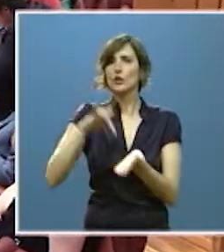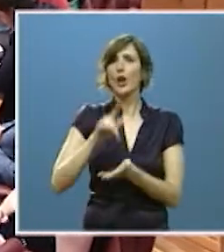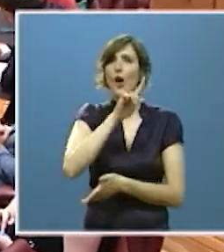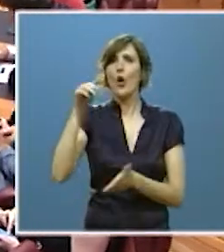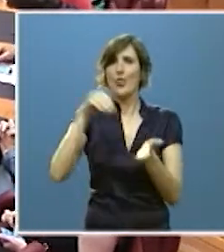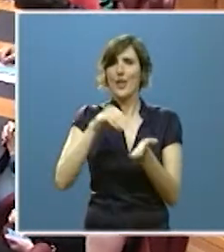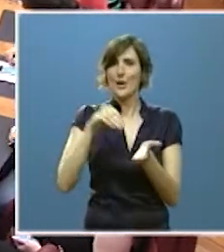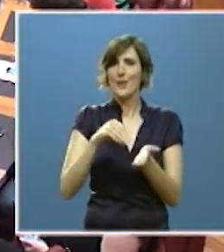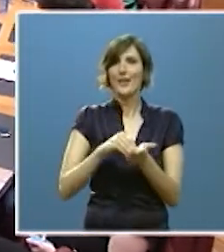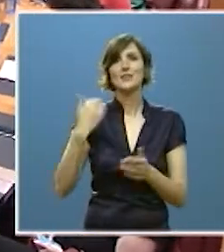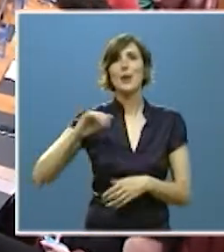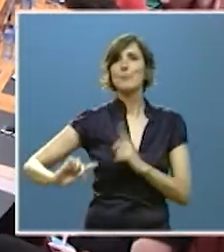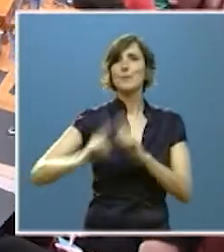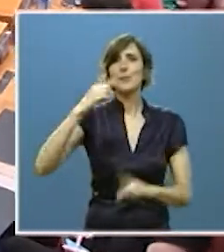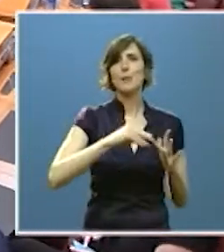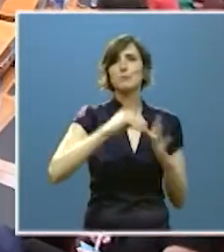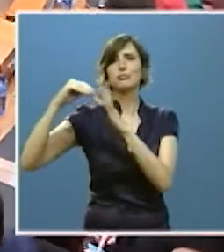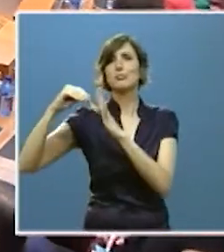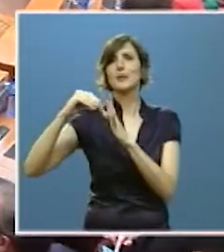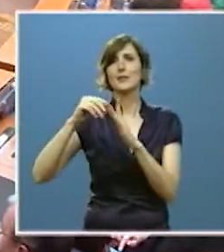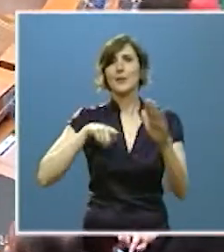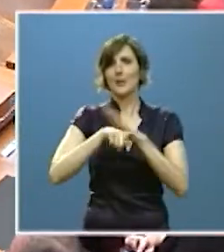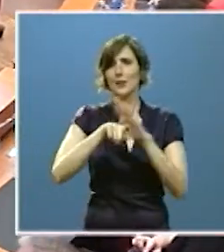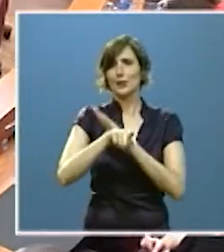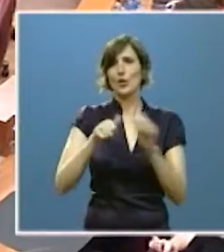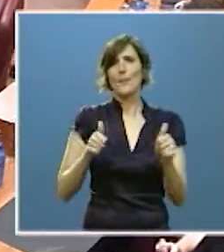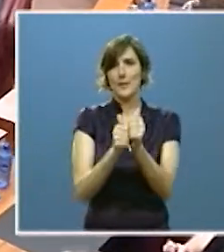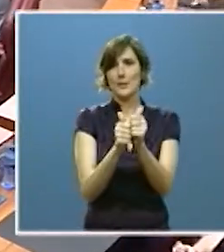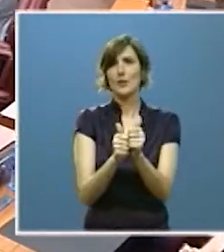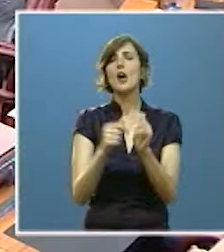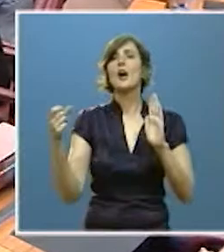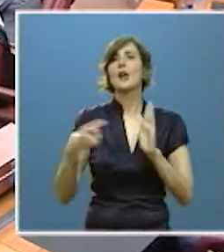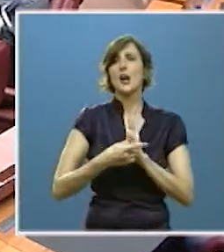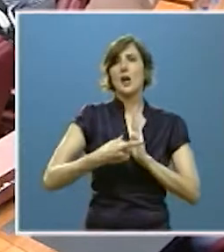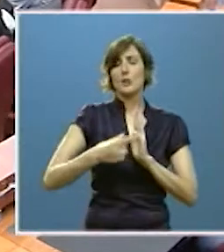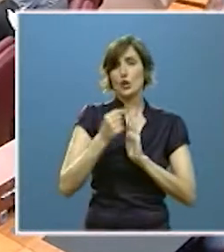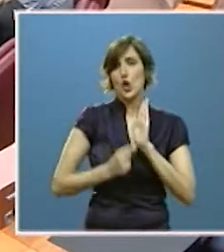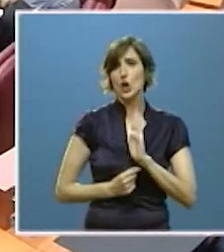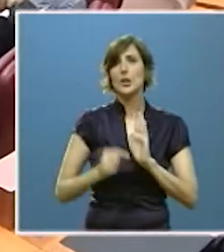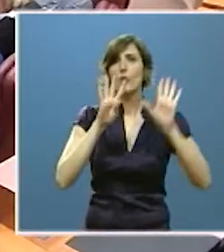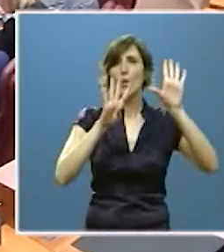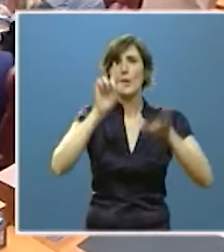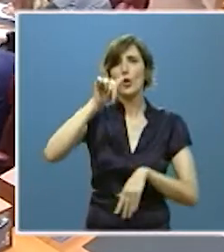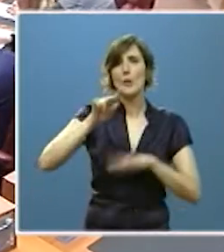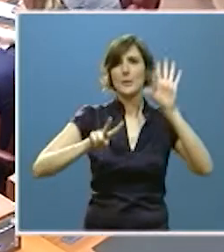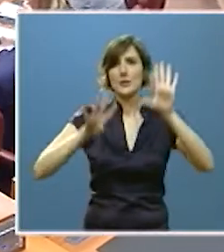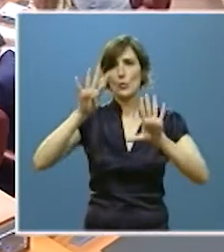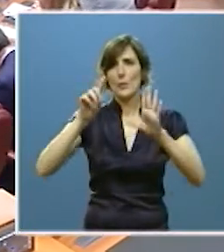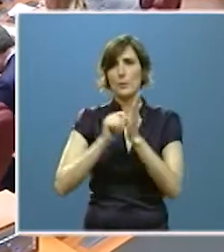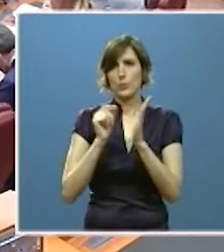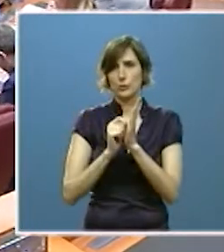comunidad española en su gestión con una calificación de 9,29 puntos que supera la del año anterior